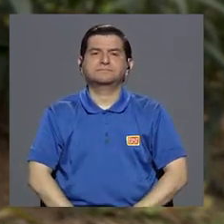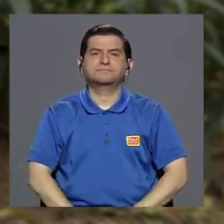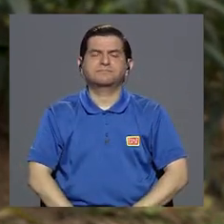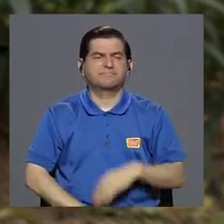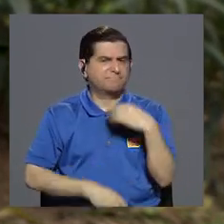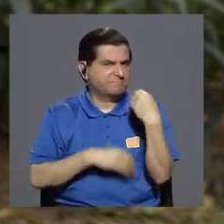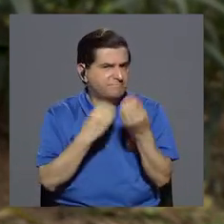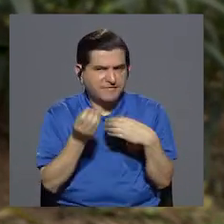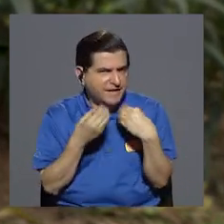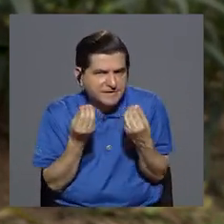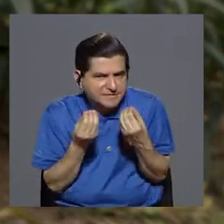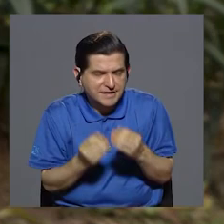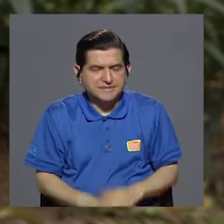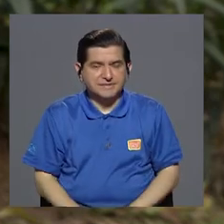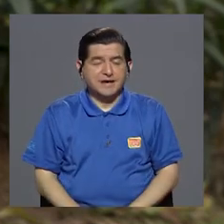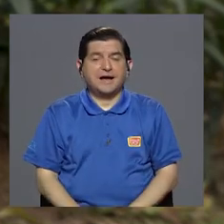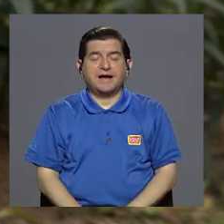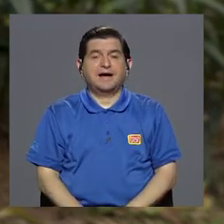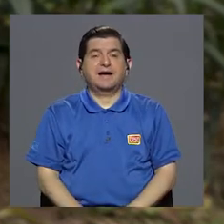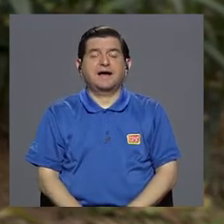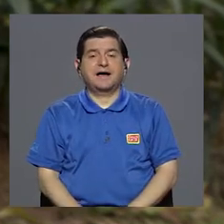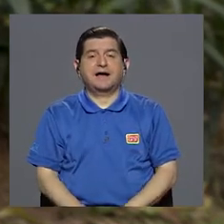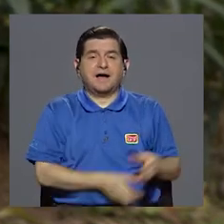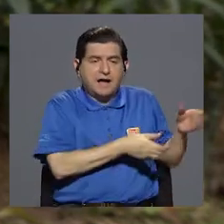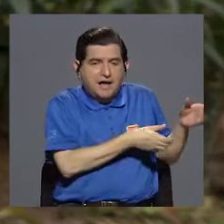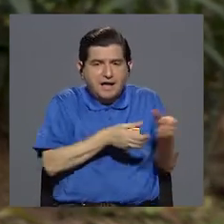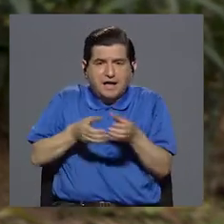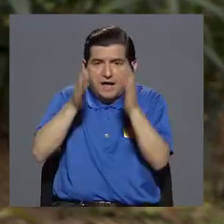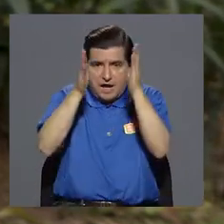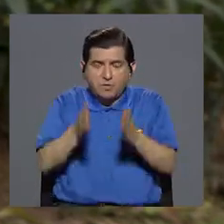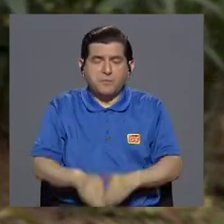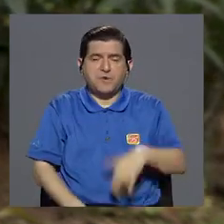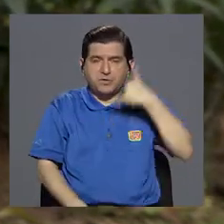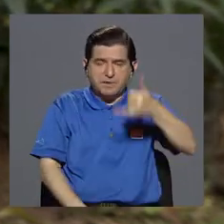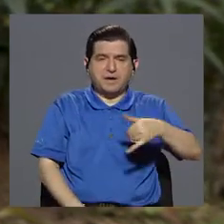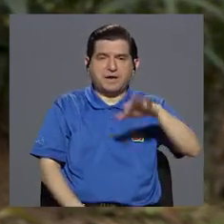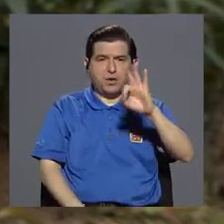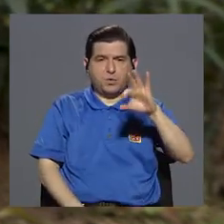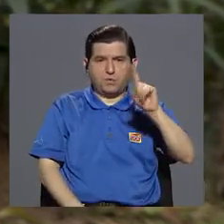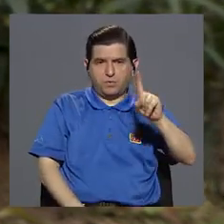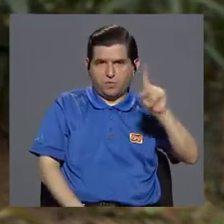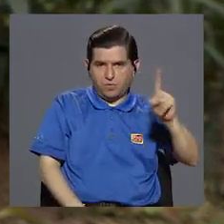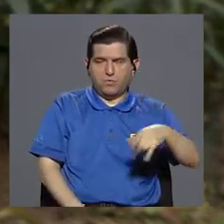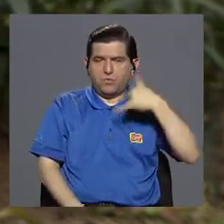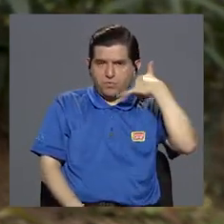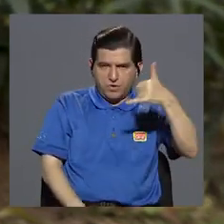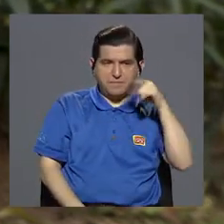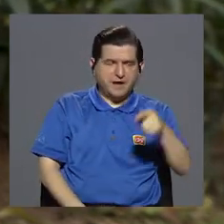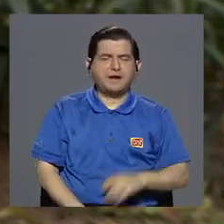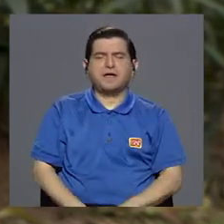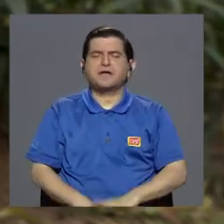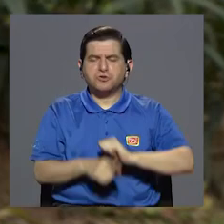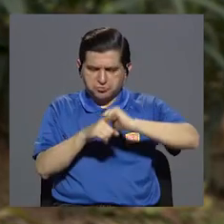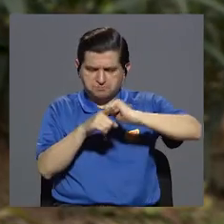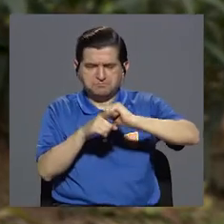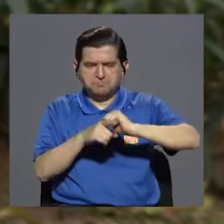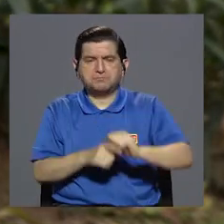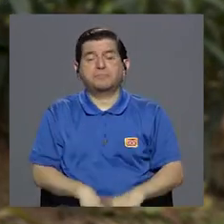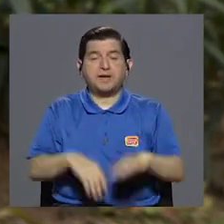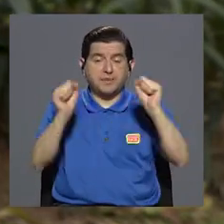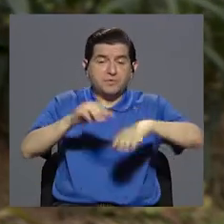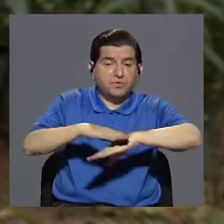Lo que hay que hacer en ese caso es llamar a los bomberos. Es decir, llamar a 911 y localizar a los bomberos porque ellos están entrenados para